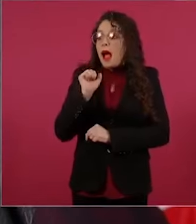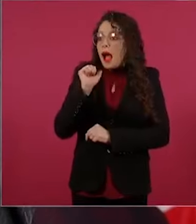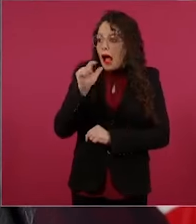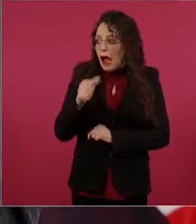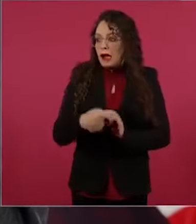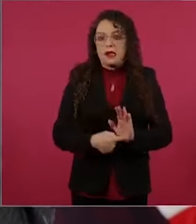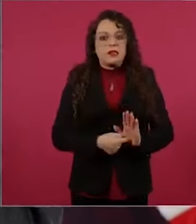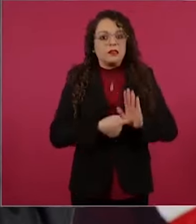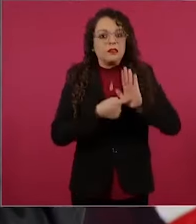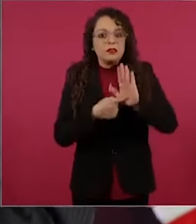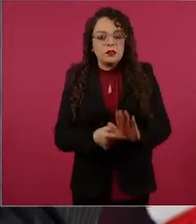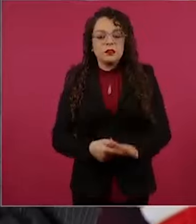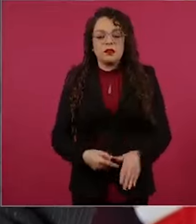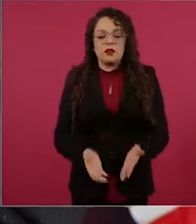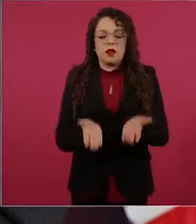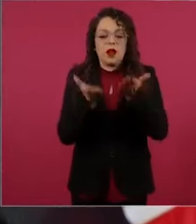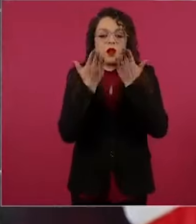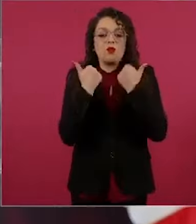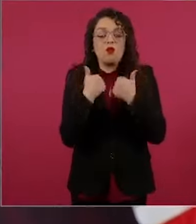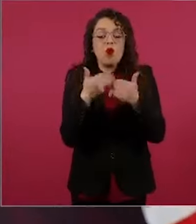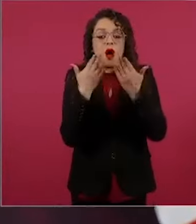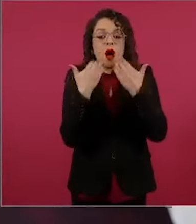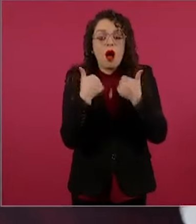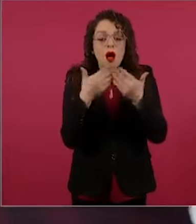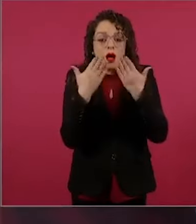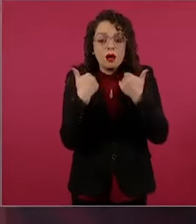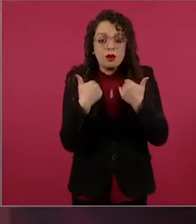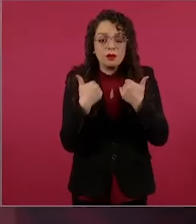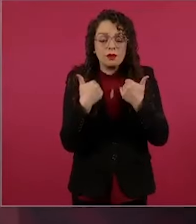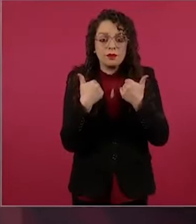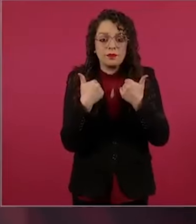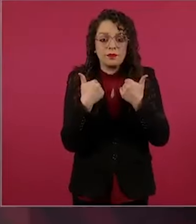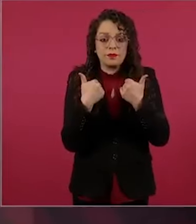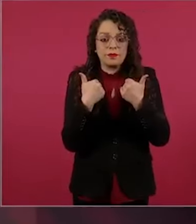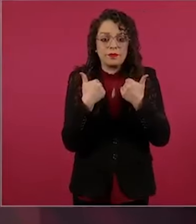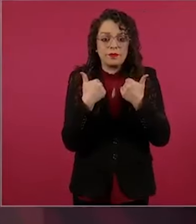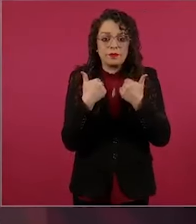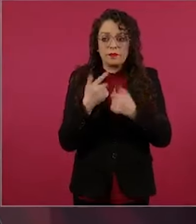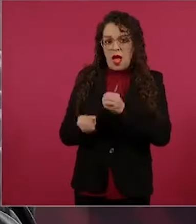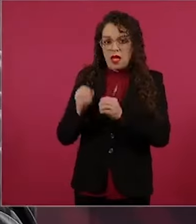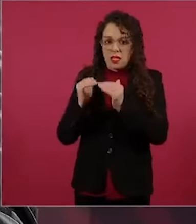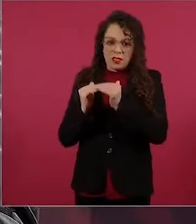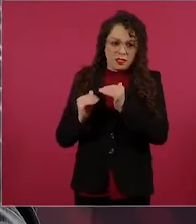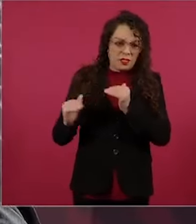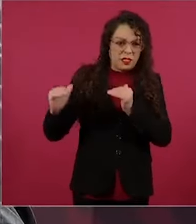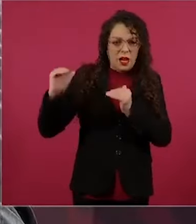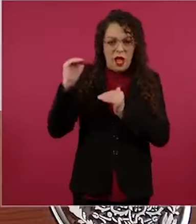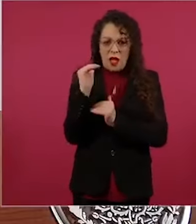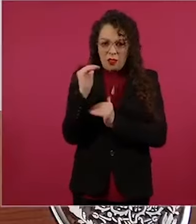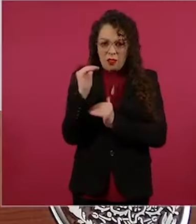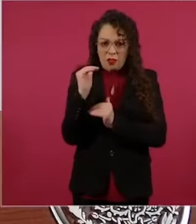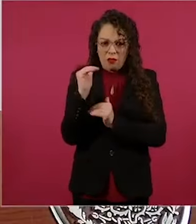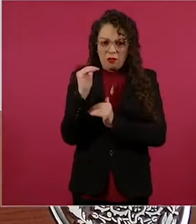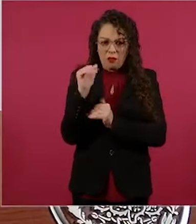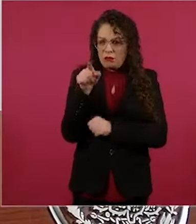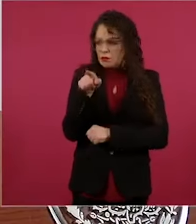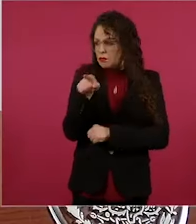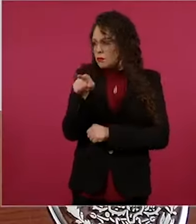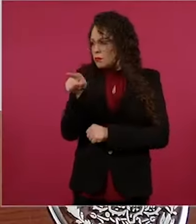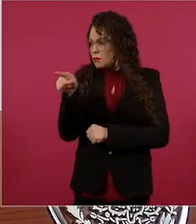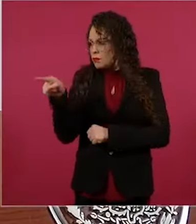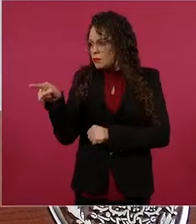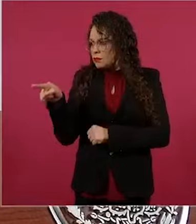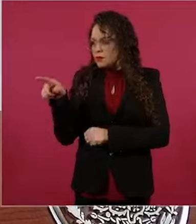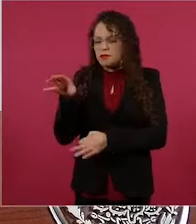Seguramente estos magistrados son del